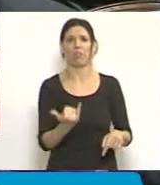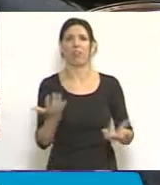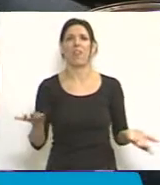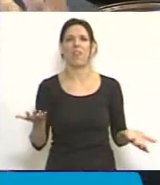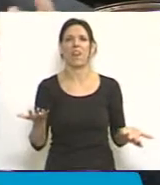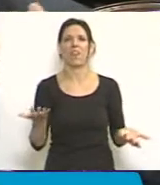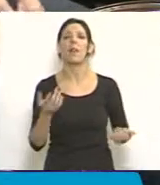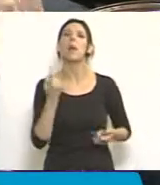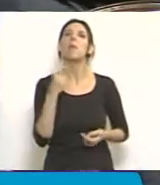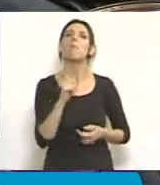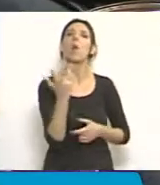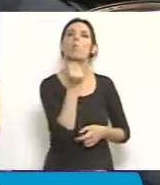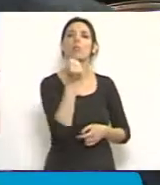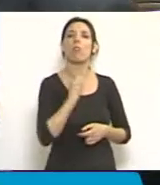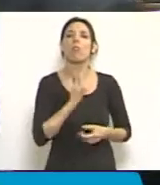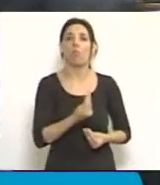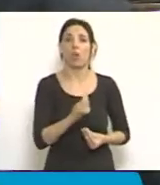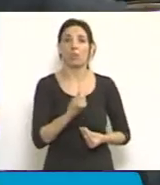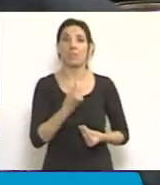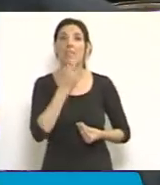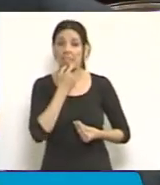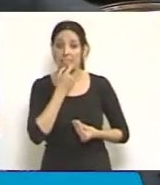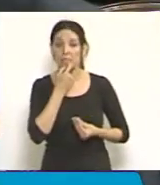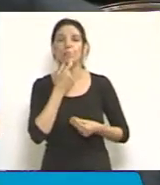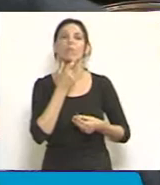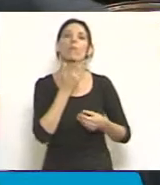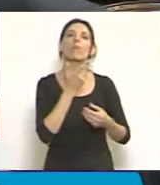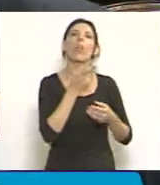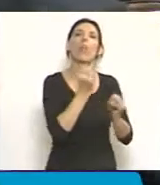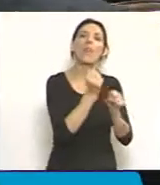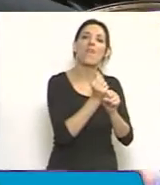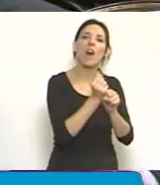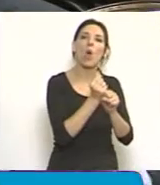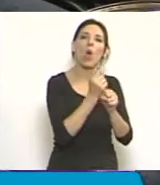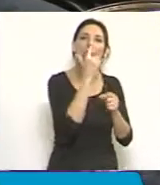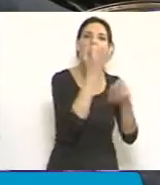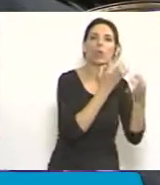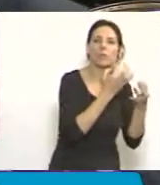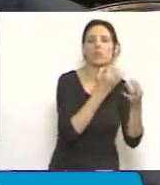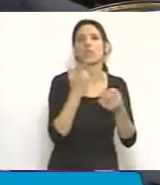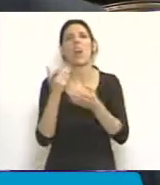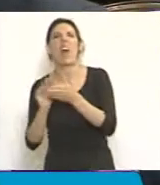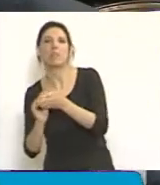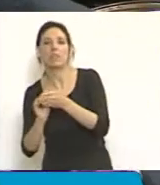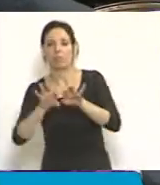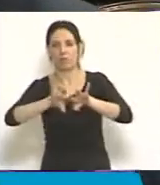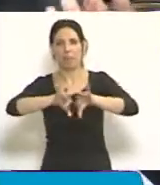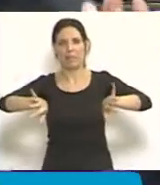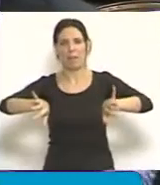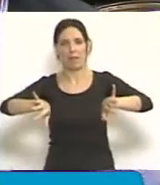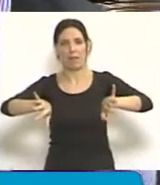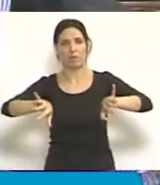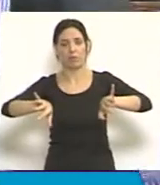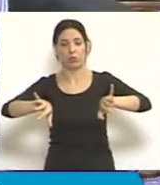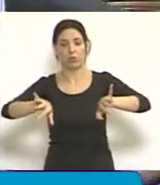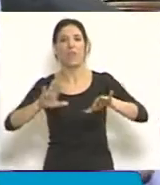de la oportunidad tiene que ver con también, si separamos las funciones judiciales de las funciones administrativas, poner en el corazón del